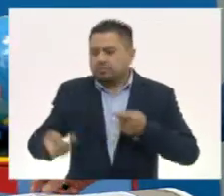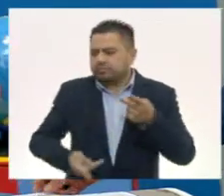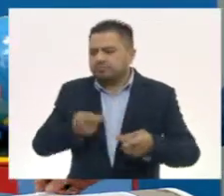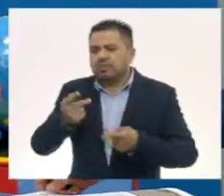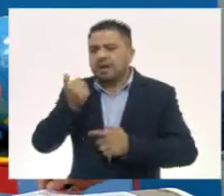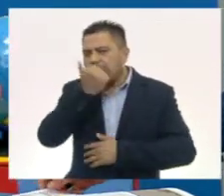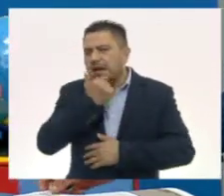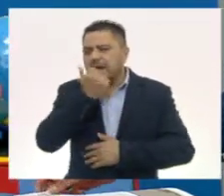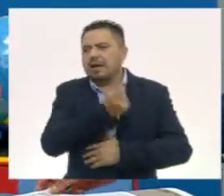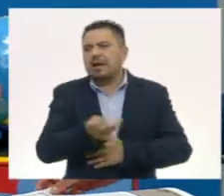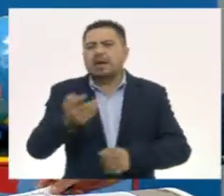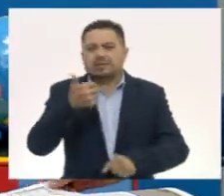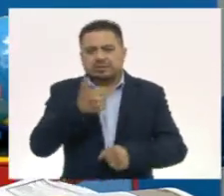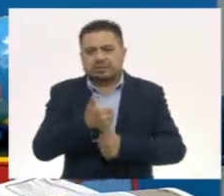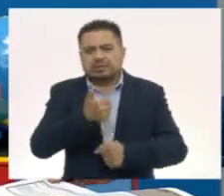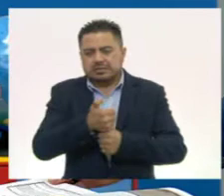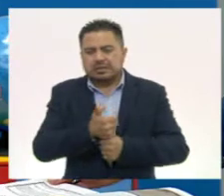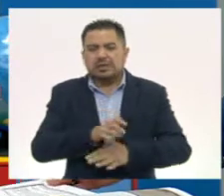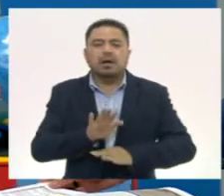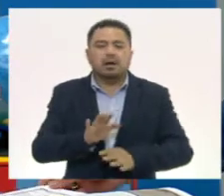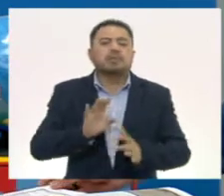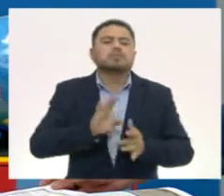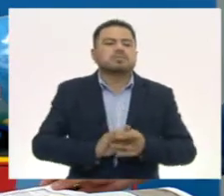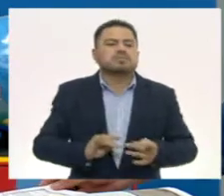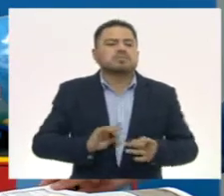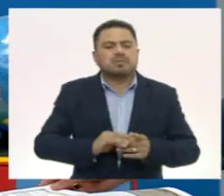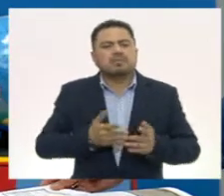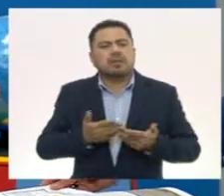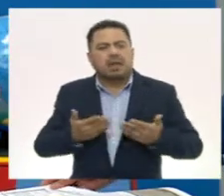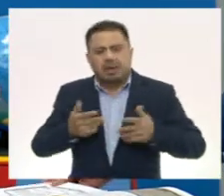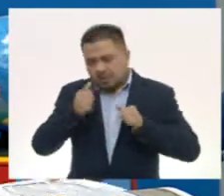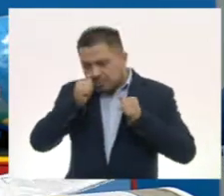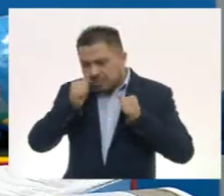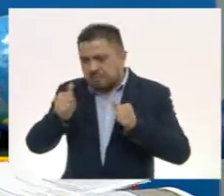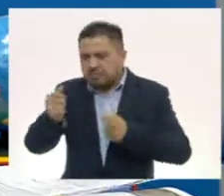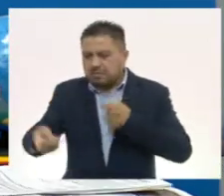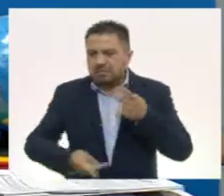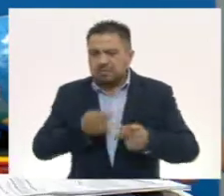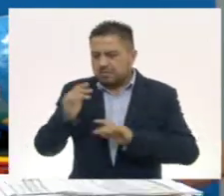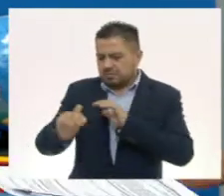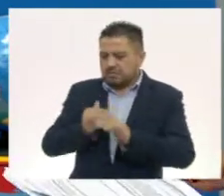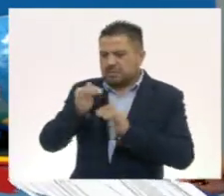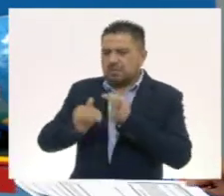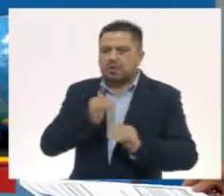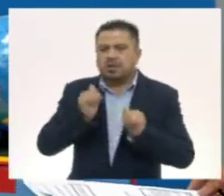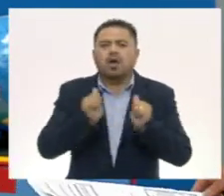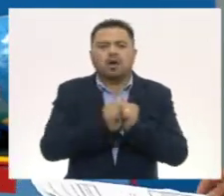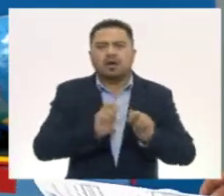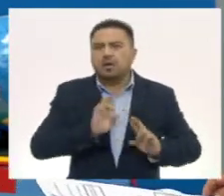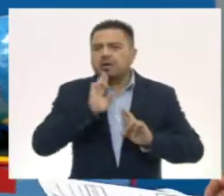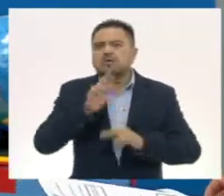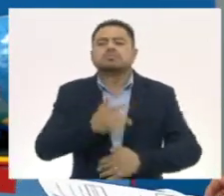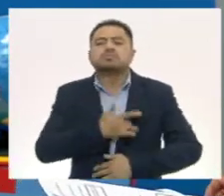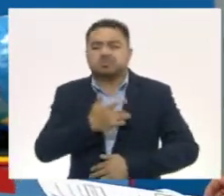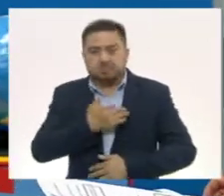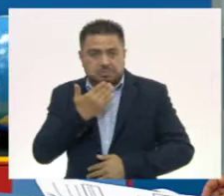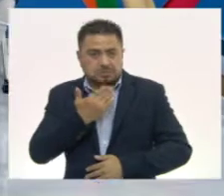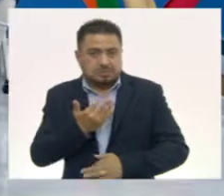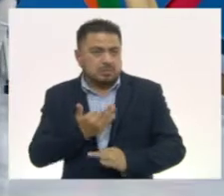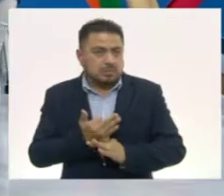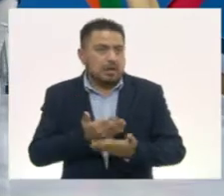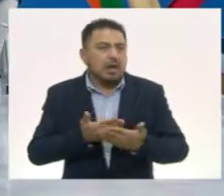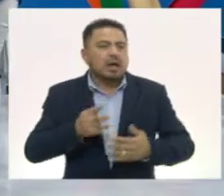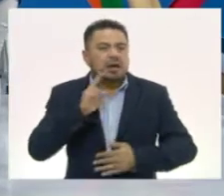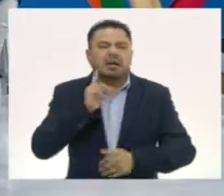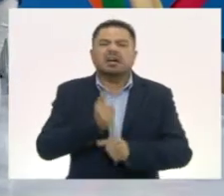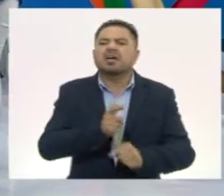alumnos y alumnas de sexto grado y vamos a dar continuidad a estas preguntas con sus respectivas respuestas. ¿Qué te parece? Muy bien, pues vamos a